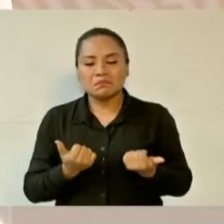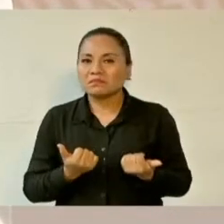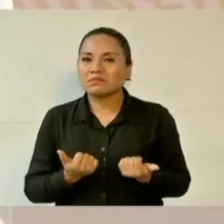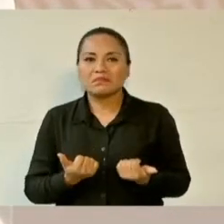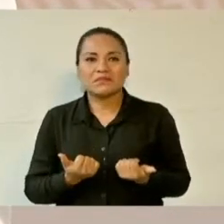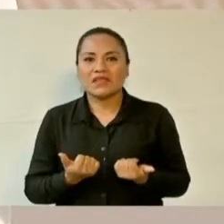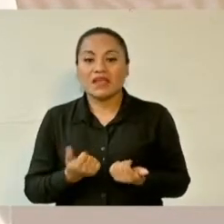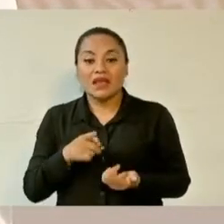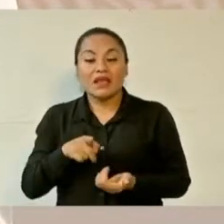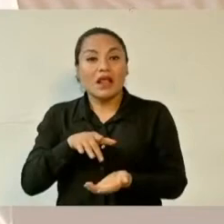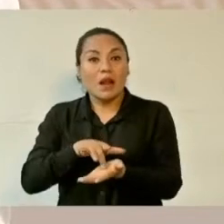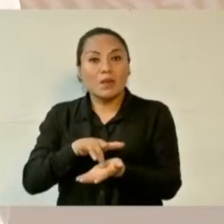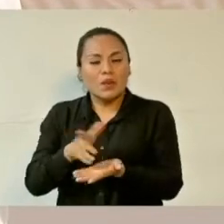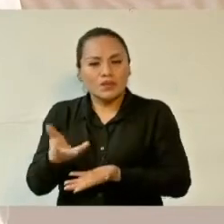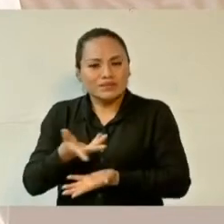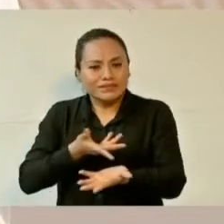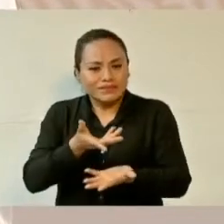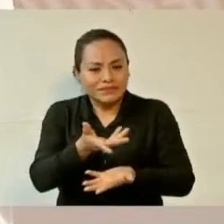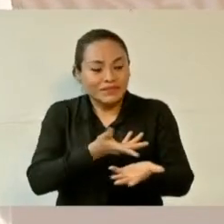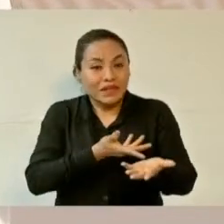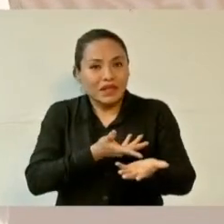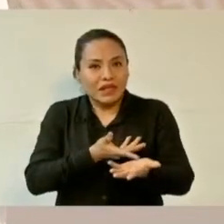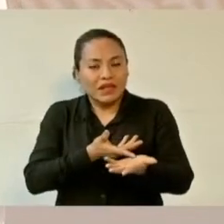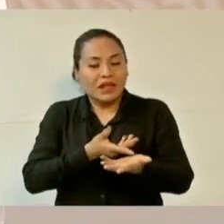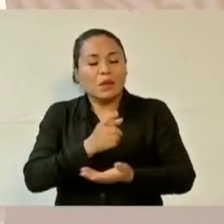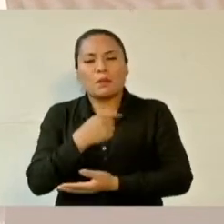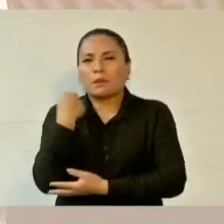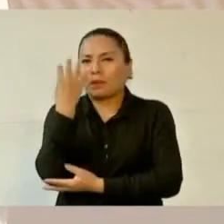Es algo extraordinario.